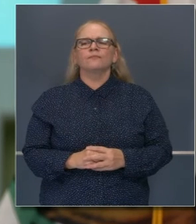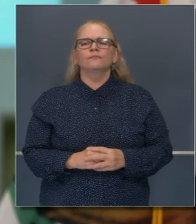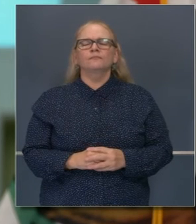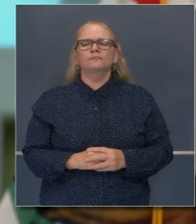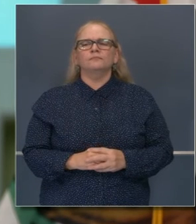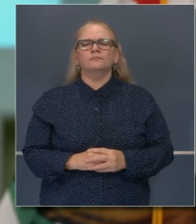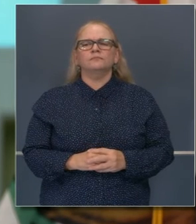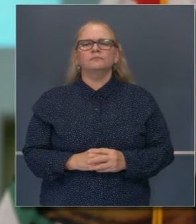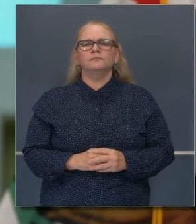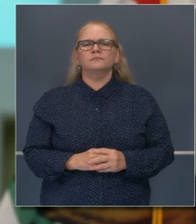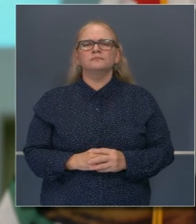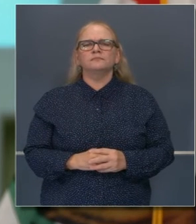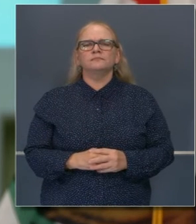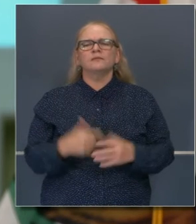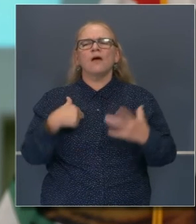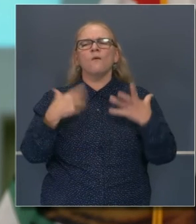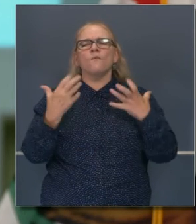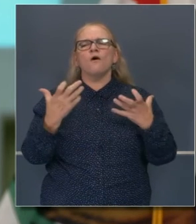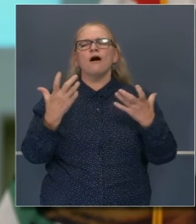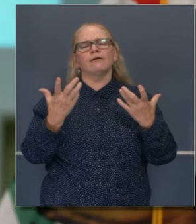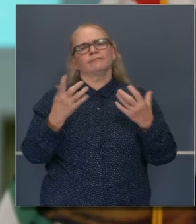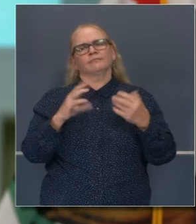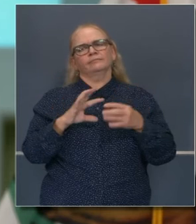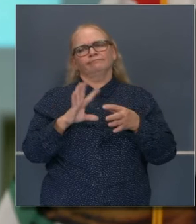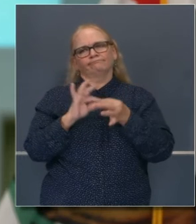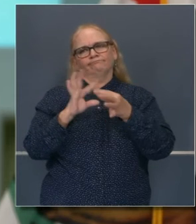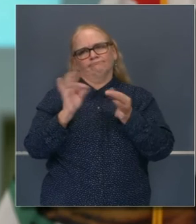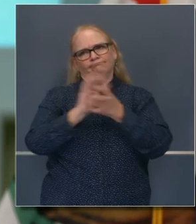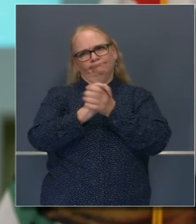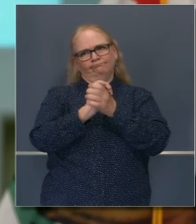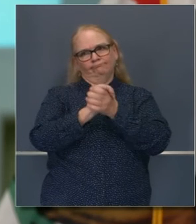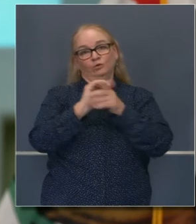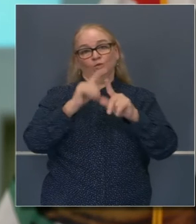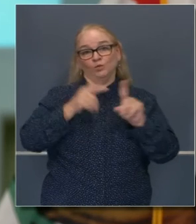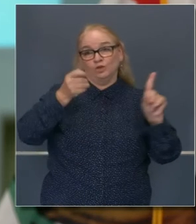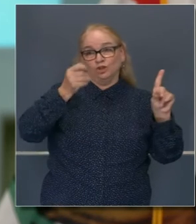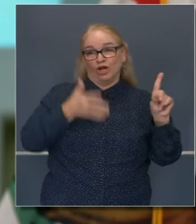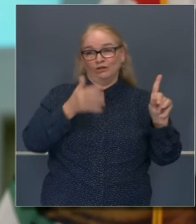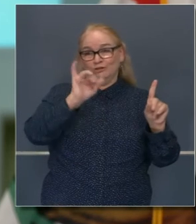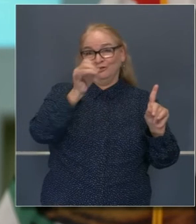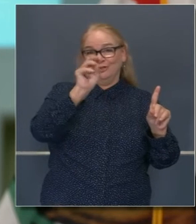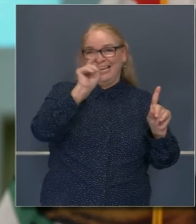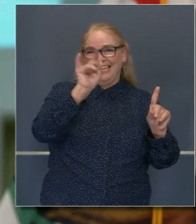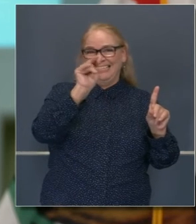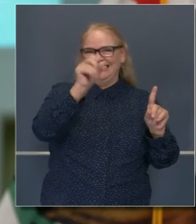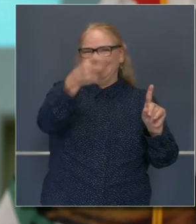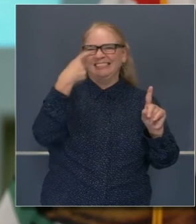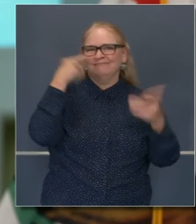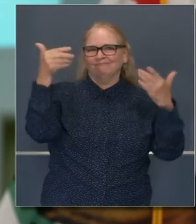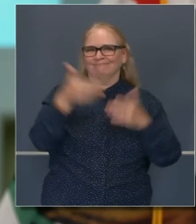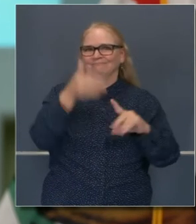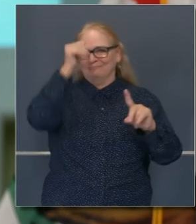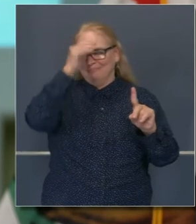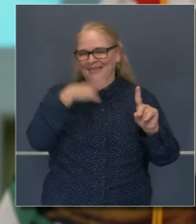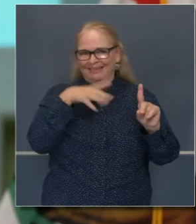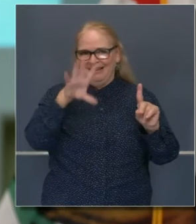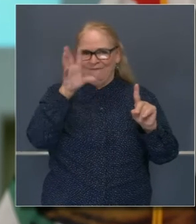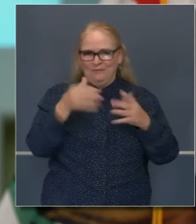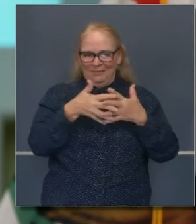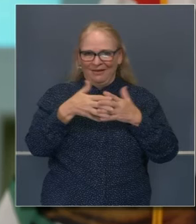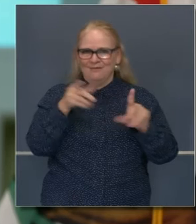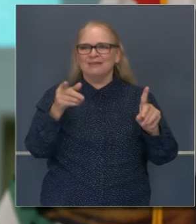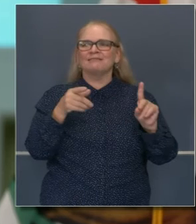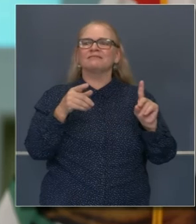dirigirme al juez Jenkins para felicitarlo. Gobernador,